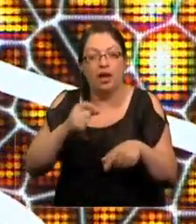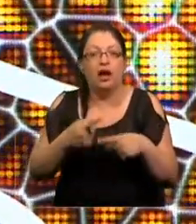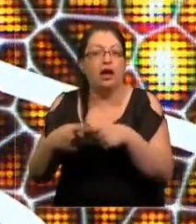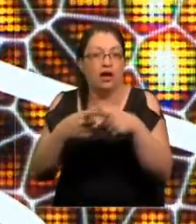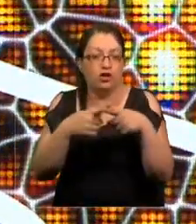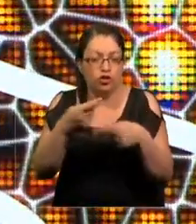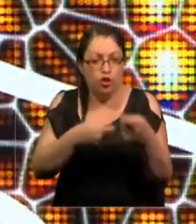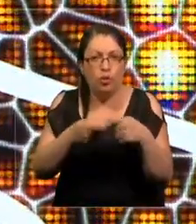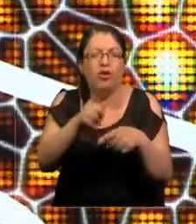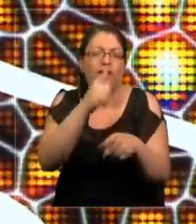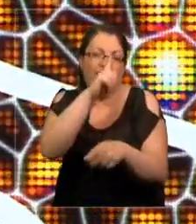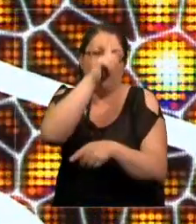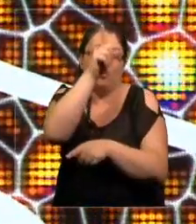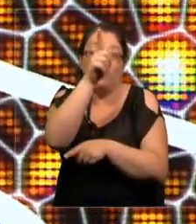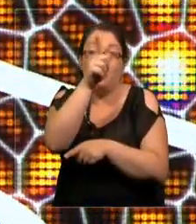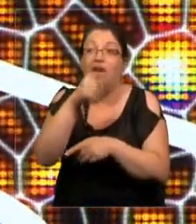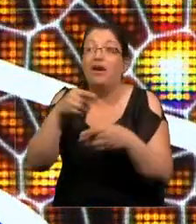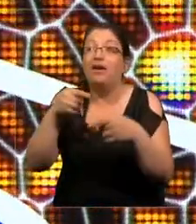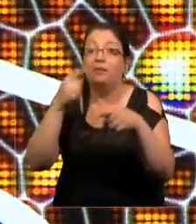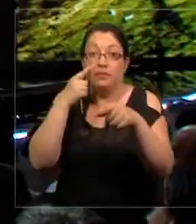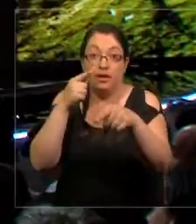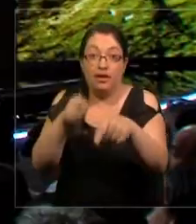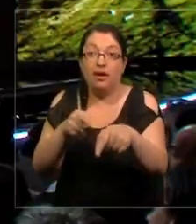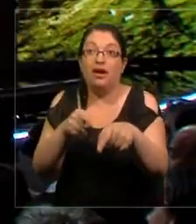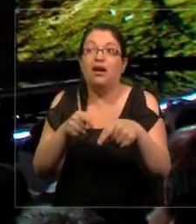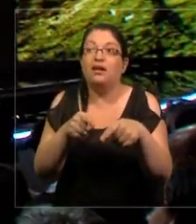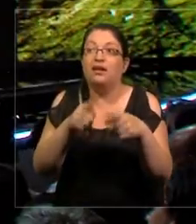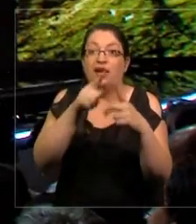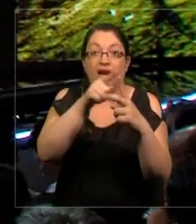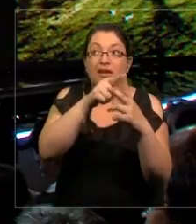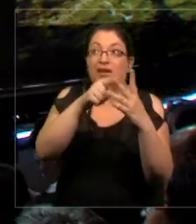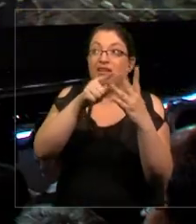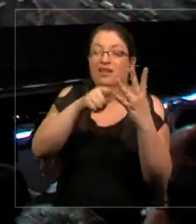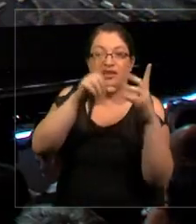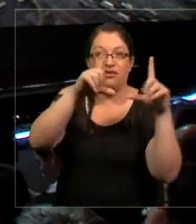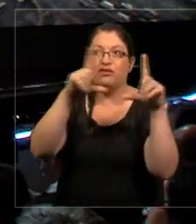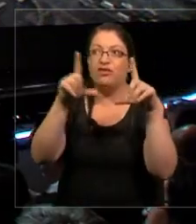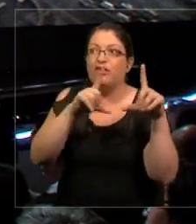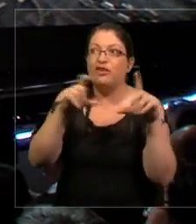acostumbrados a esto, por ejemplo, esto, esto, esto, otro, y esto, otro,